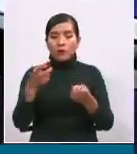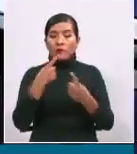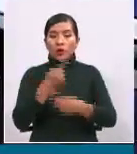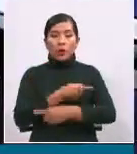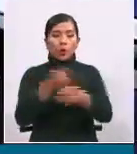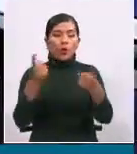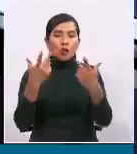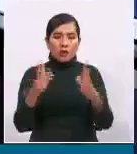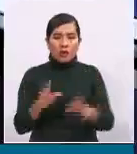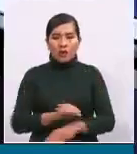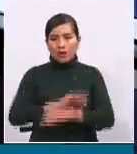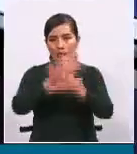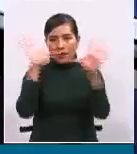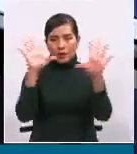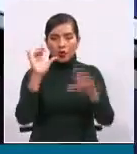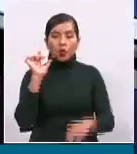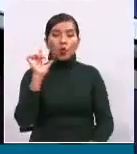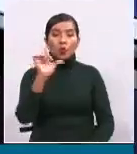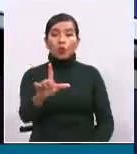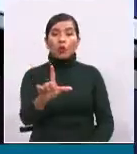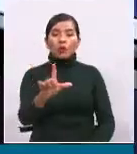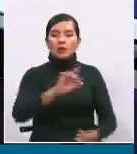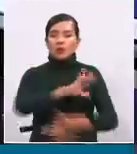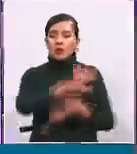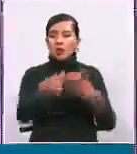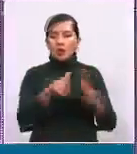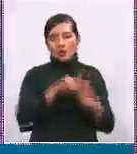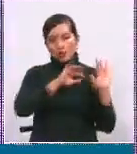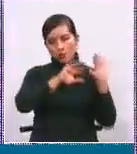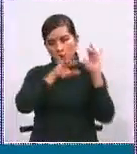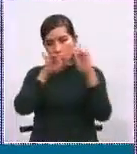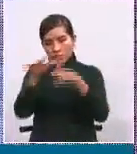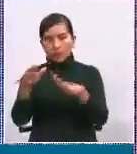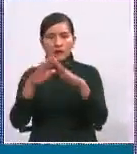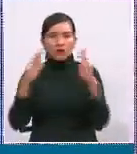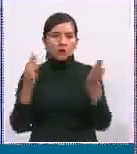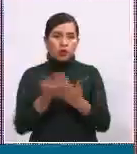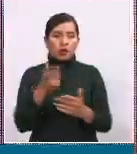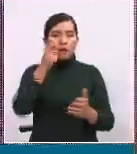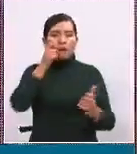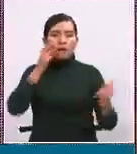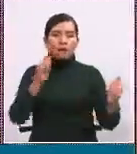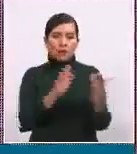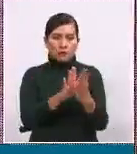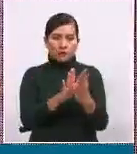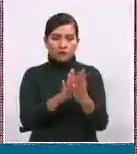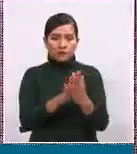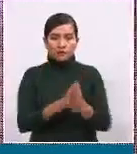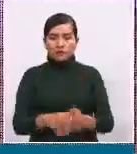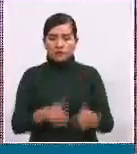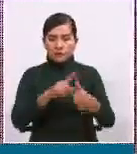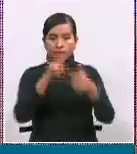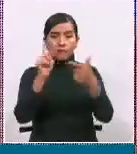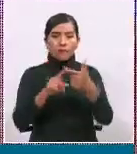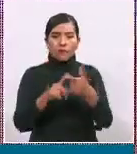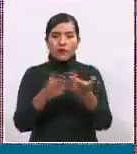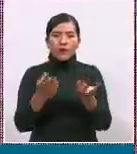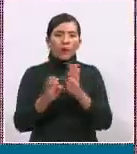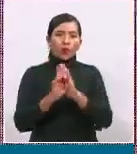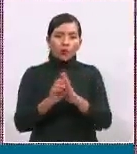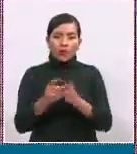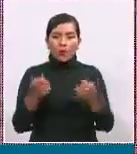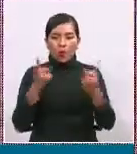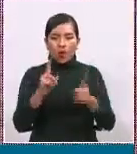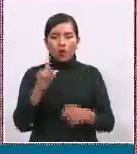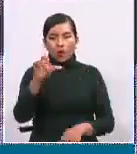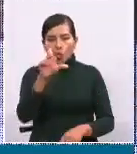es muy claro, el lunes vuelven todos a clases presenciales. Lo segundo, si se presentara en el transcurso